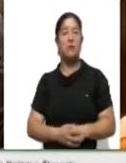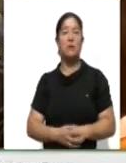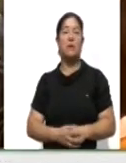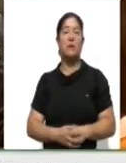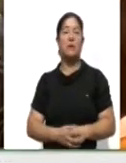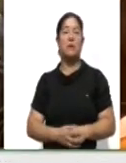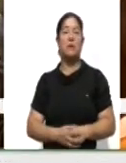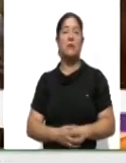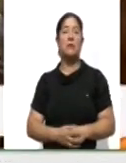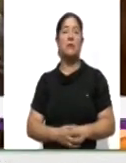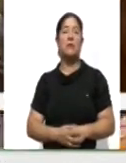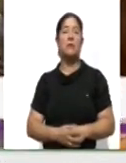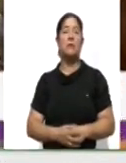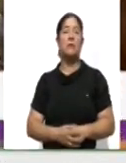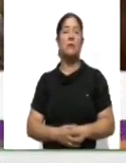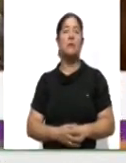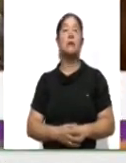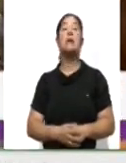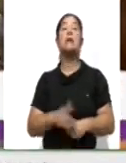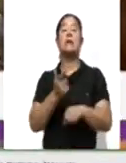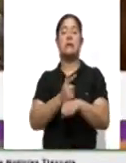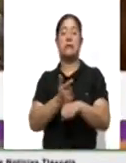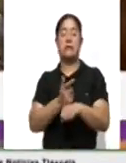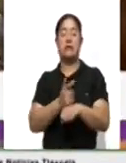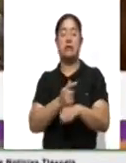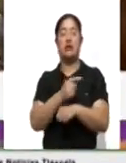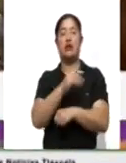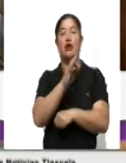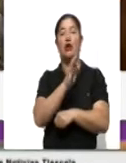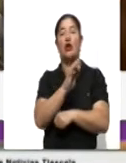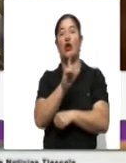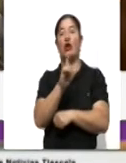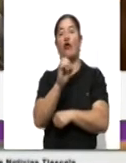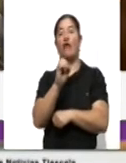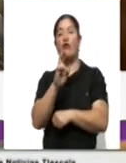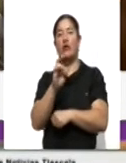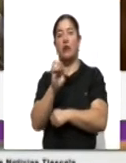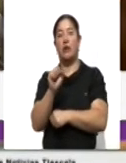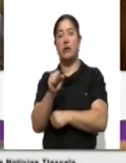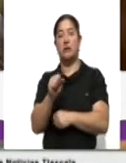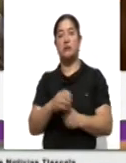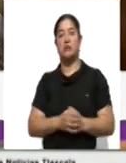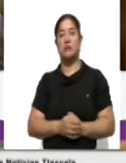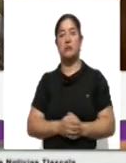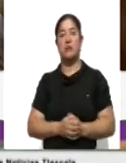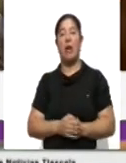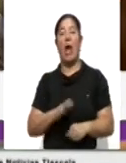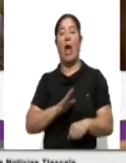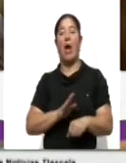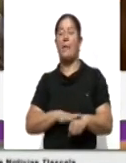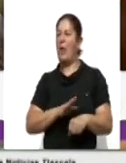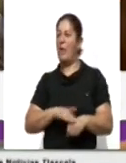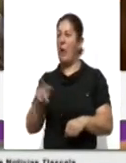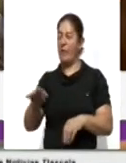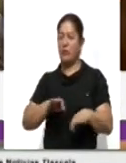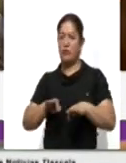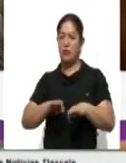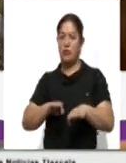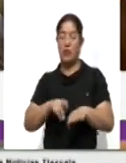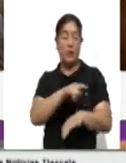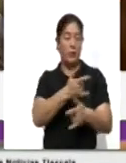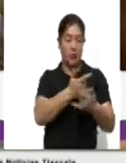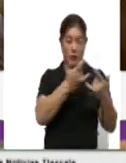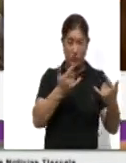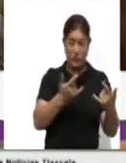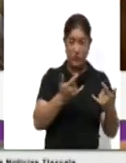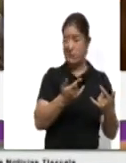Flores estuvo en el hacer más que del historiar. El